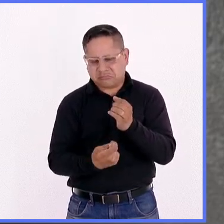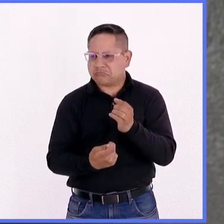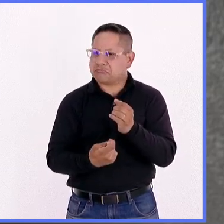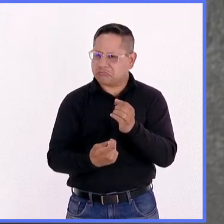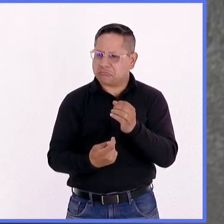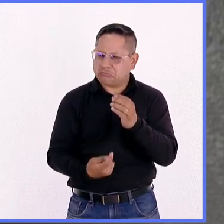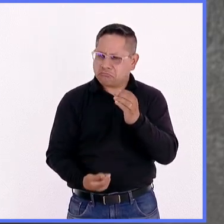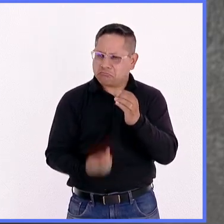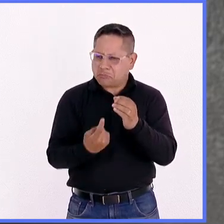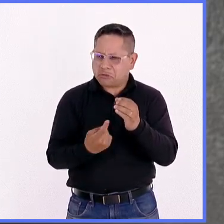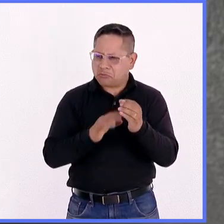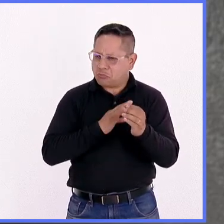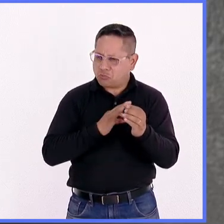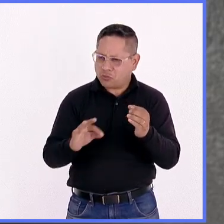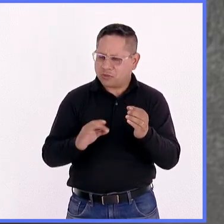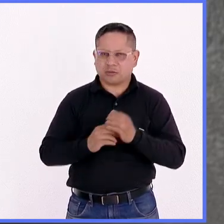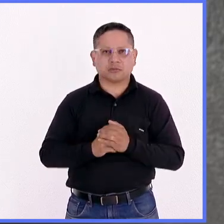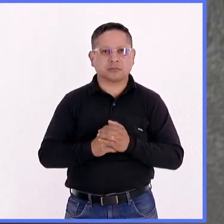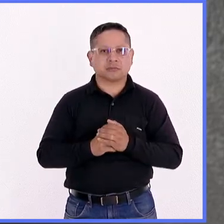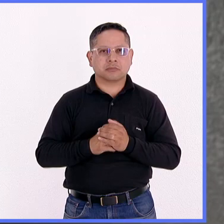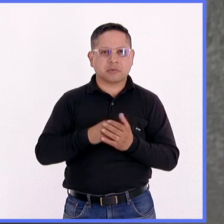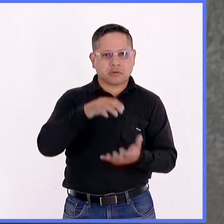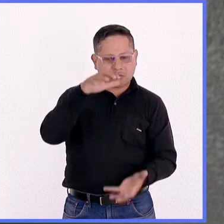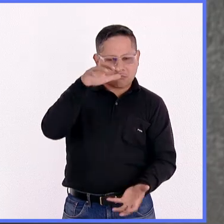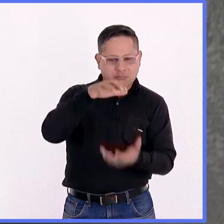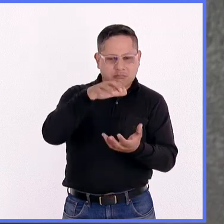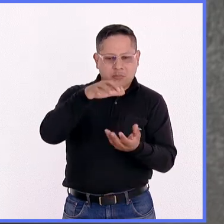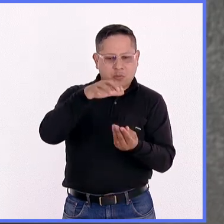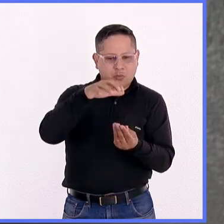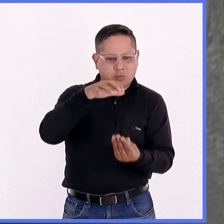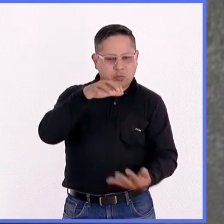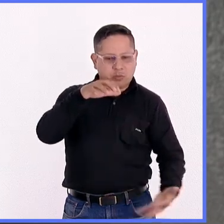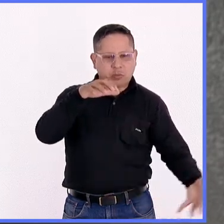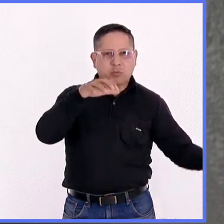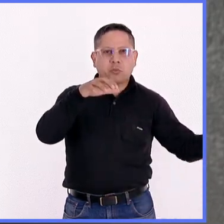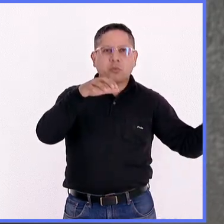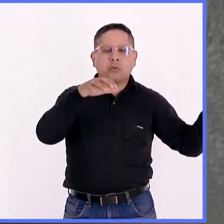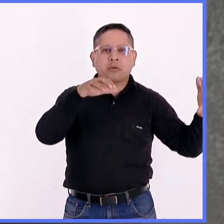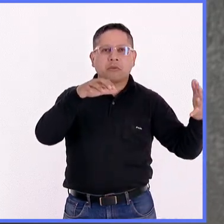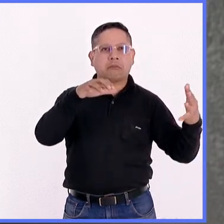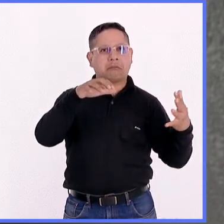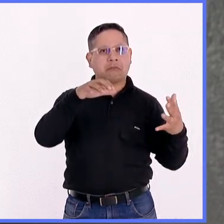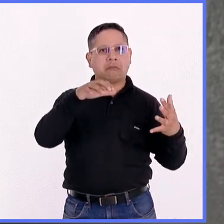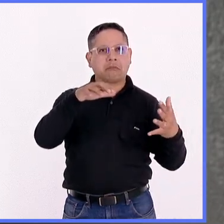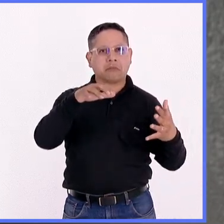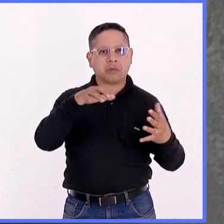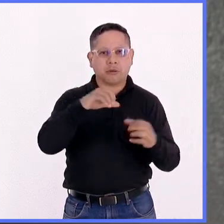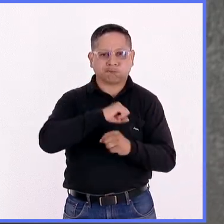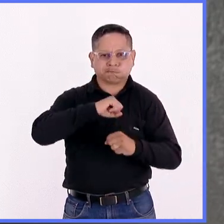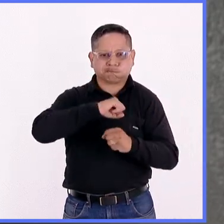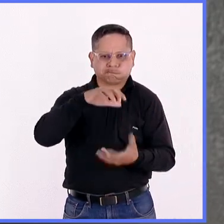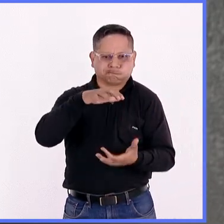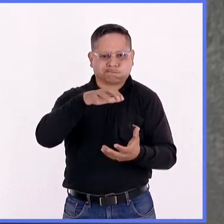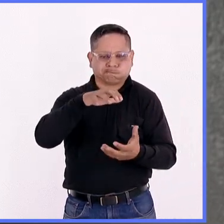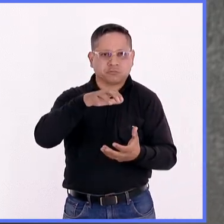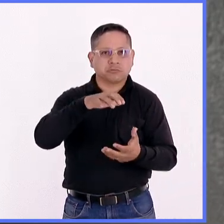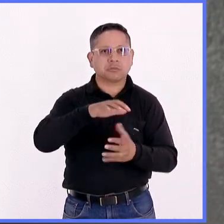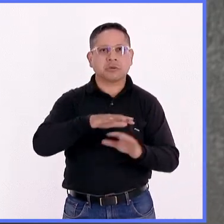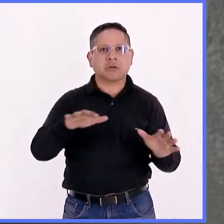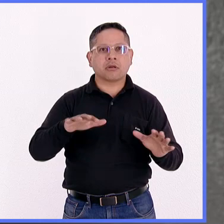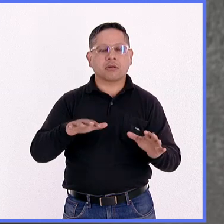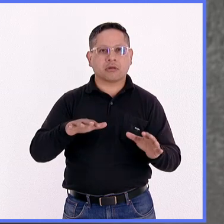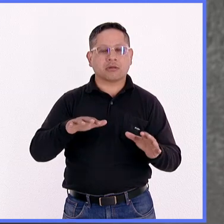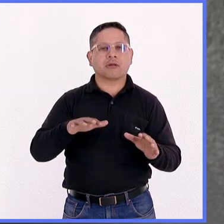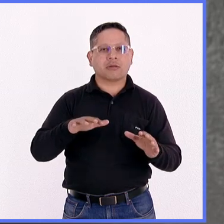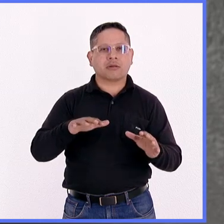Y entonces, al colocar la tapa del cohete, el aire ya salía libremente y no había un cambio de presión. Desde ese momento,